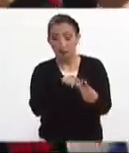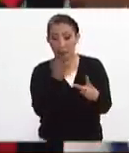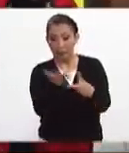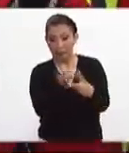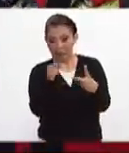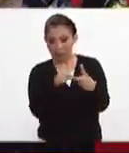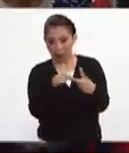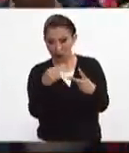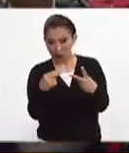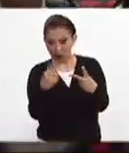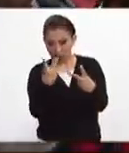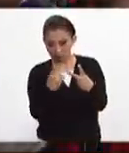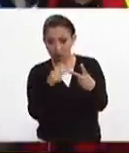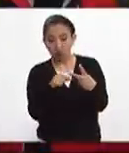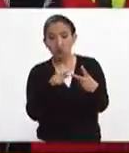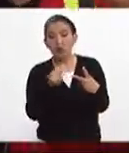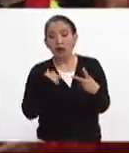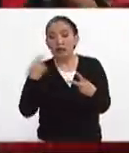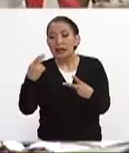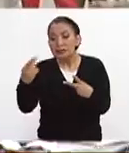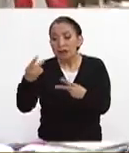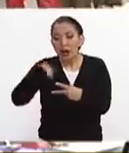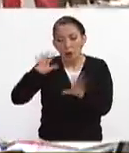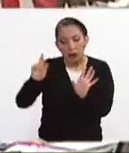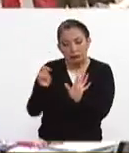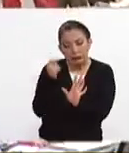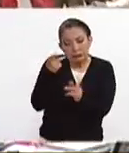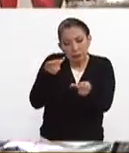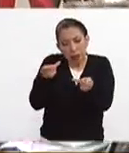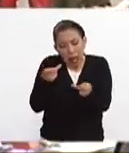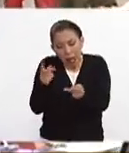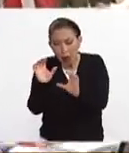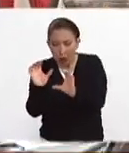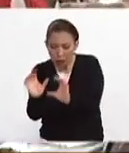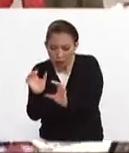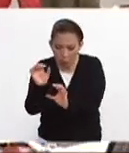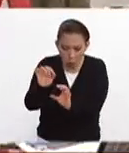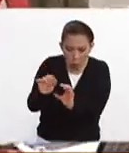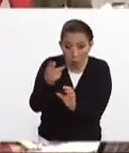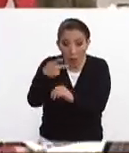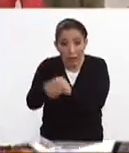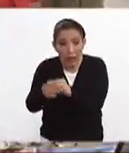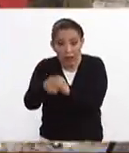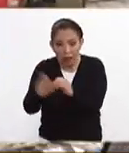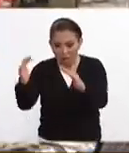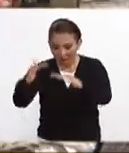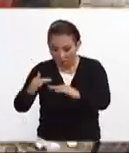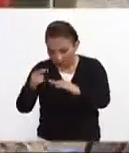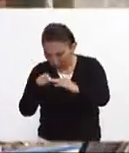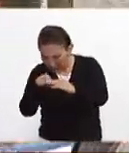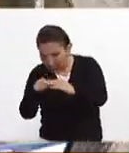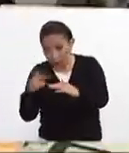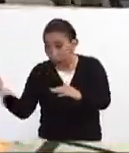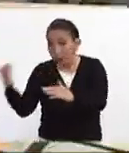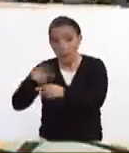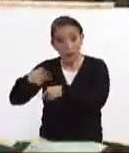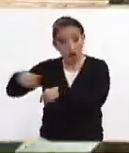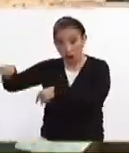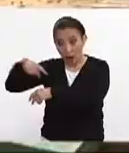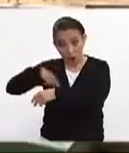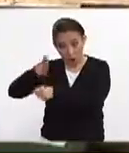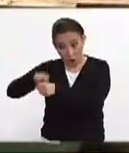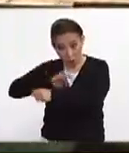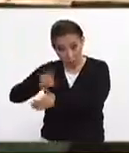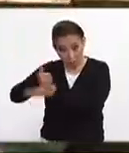dos, donde ya se requieren rescates técnicos especializados de alto riesgo. Aquí ya no puede participar la sociedad